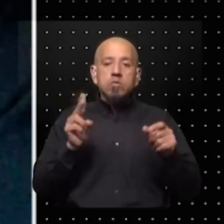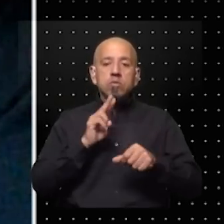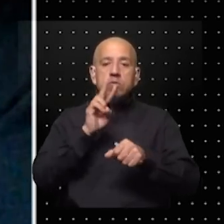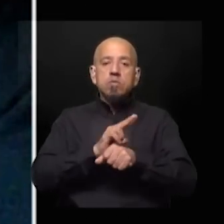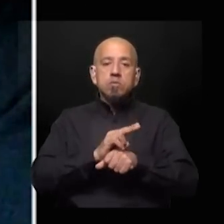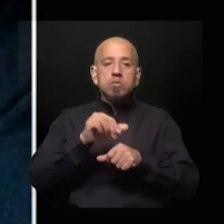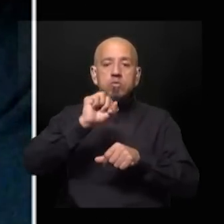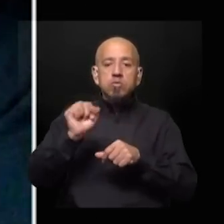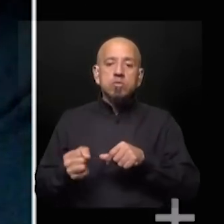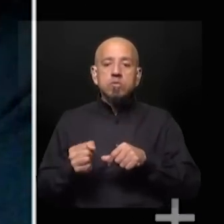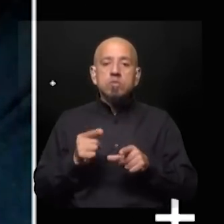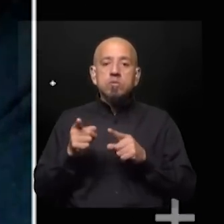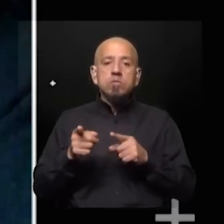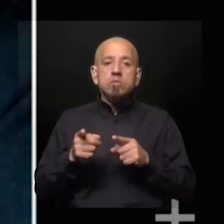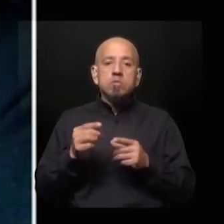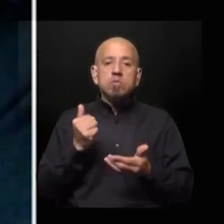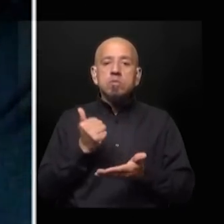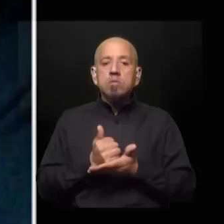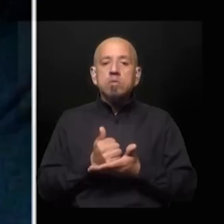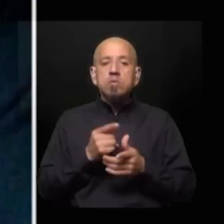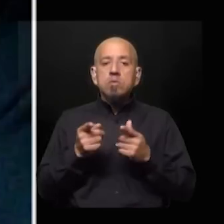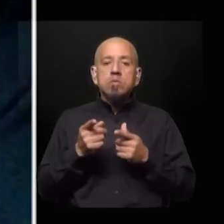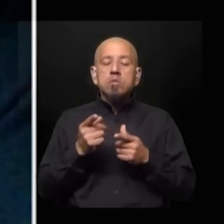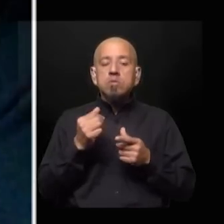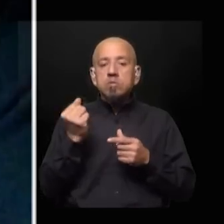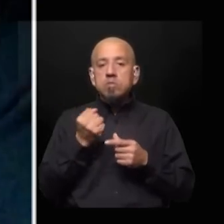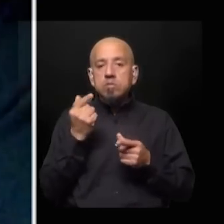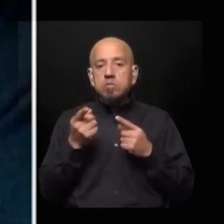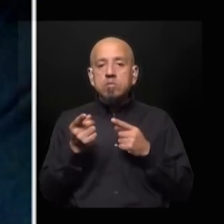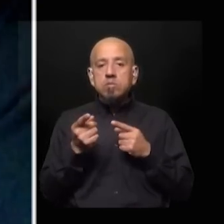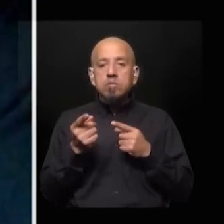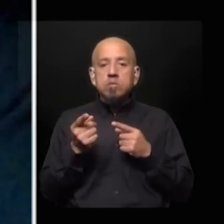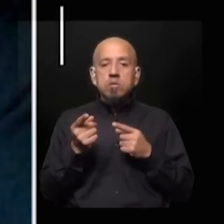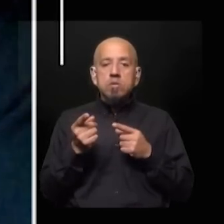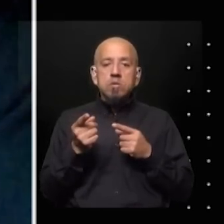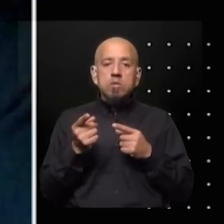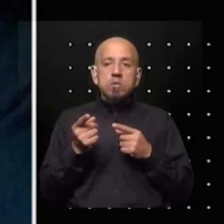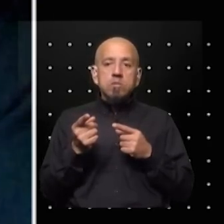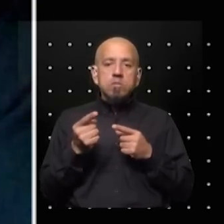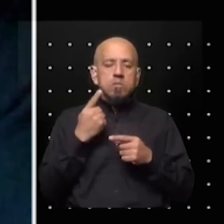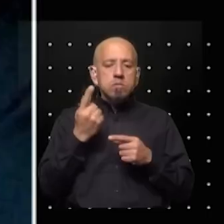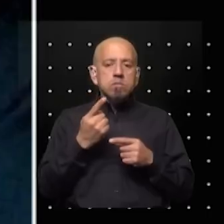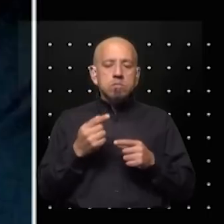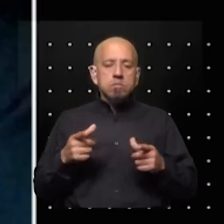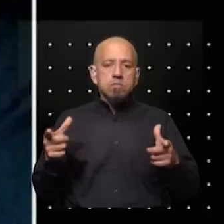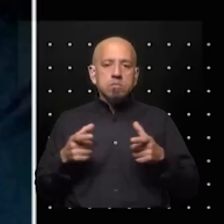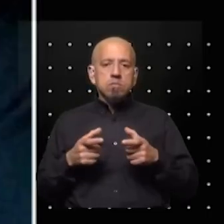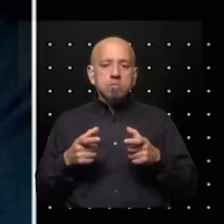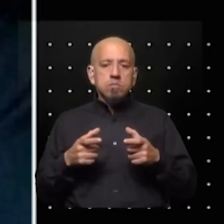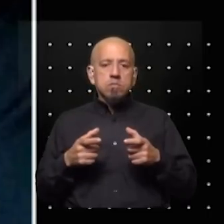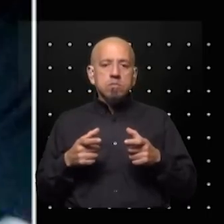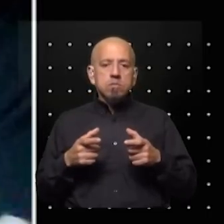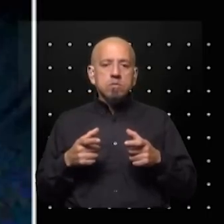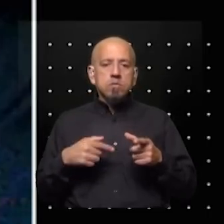Sudáfrica aunque participará de manera importante como esta primera cumbre de